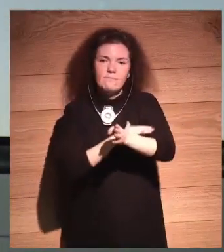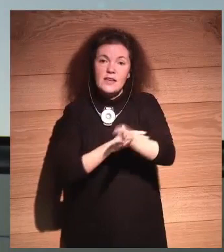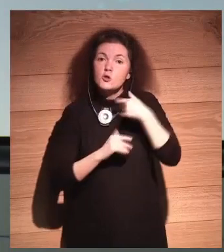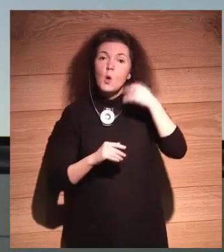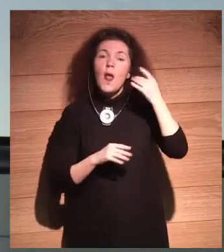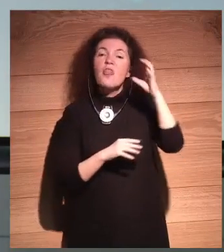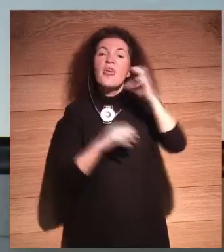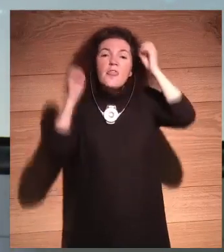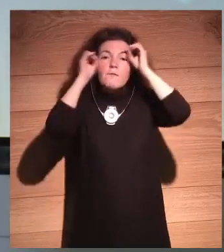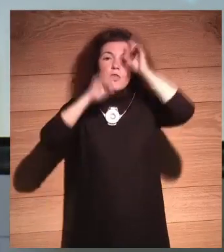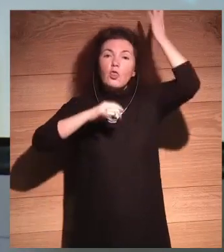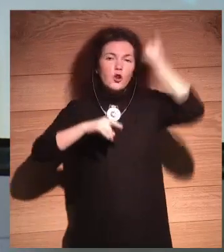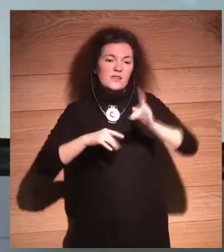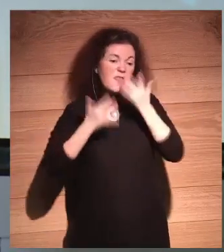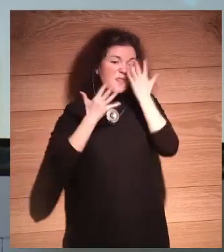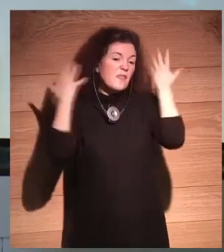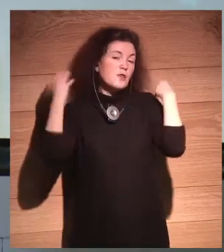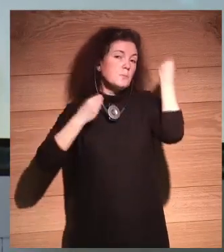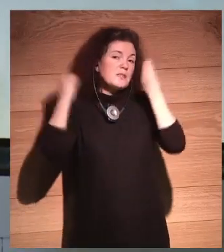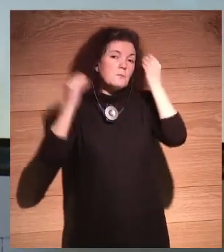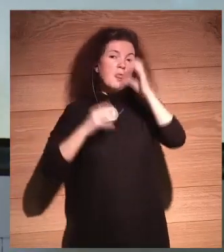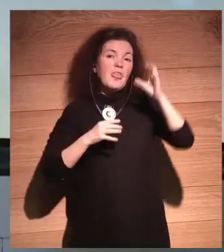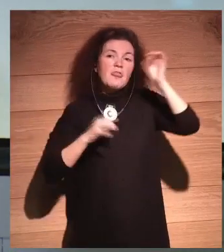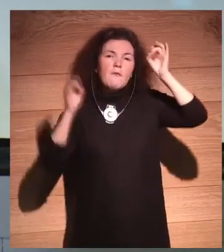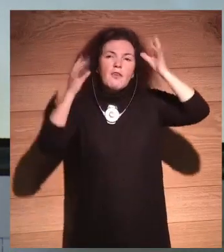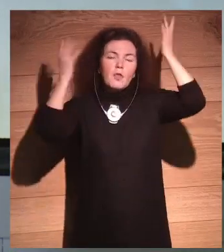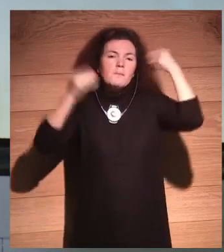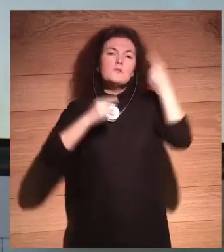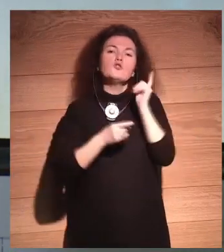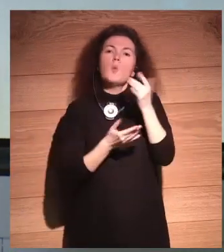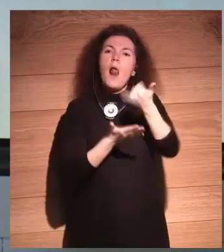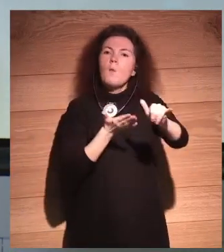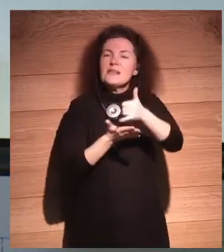Hace 10 años pensábamos en la ciencia ficción y pensábamos que eso era WhatsApp.